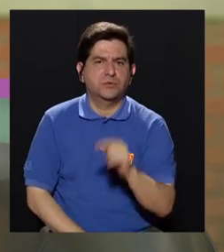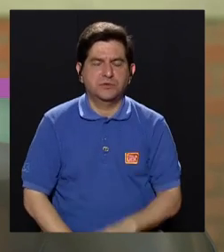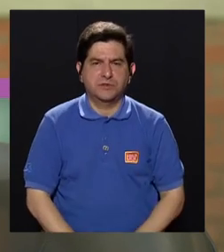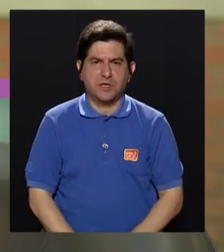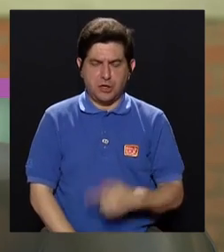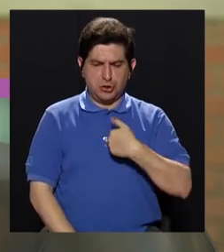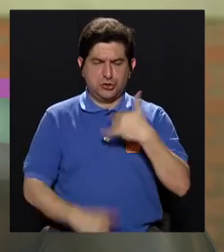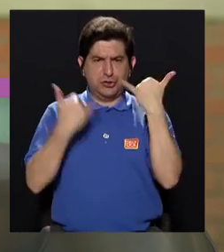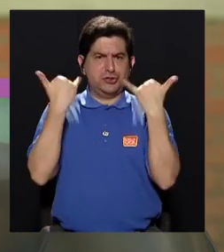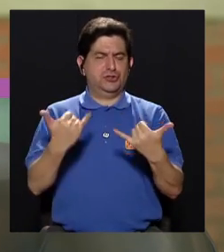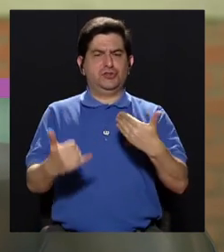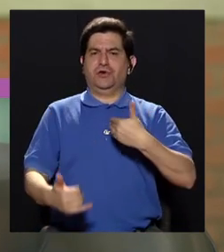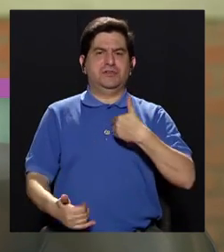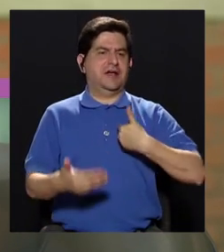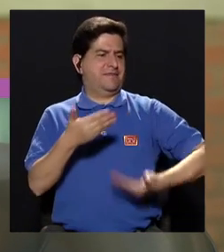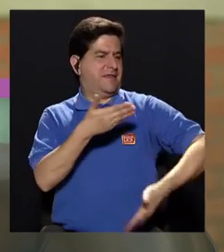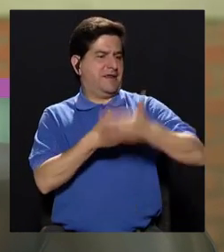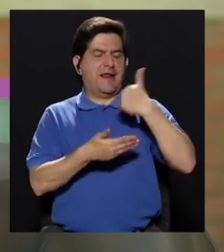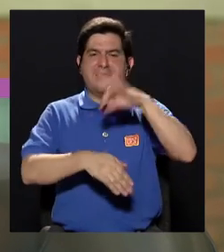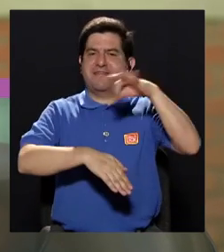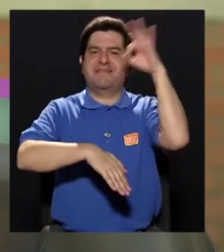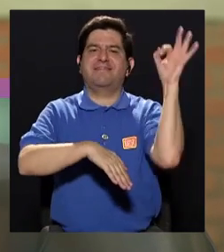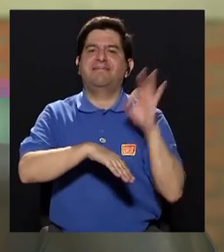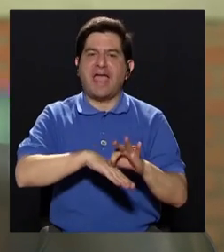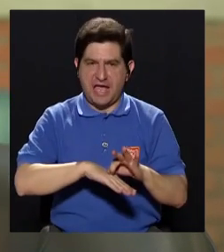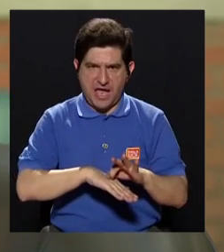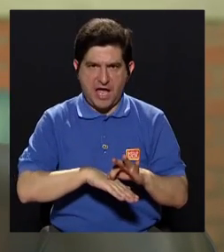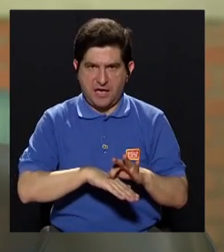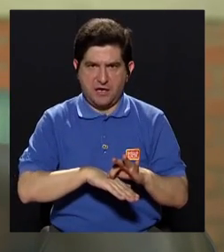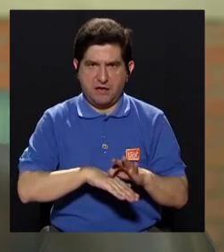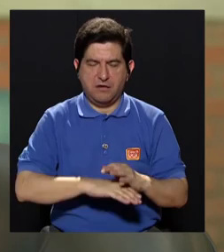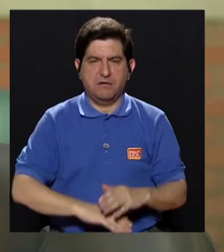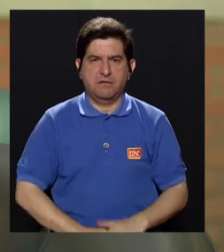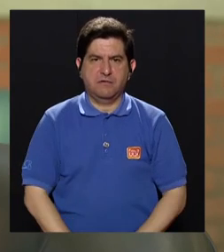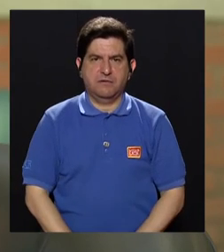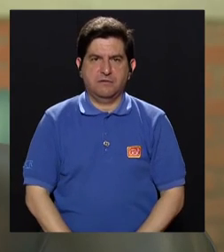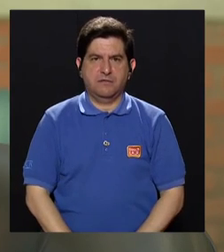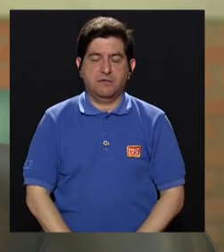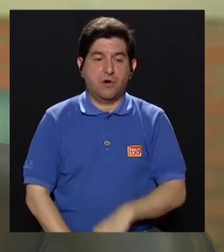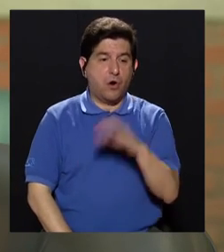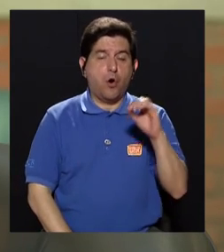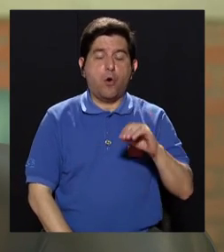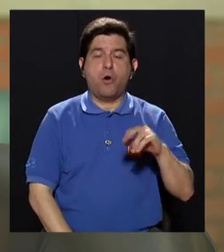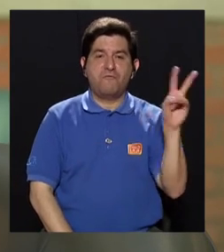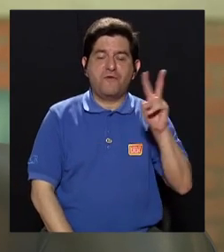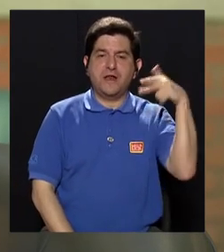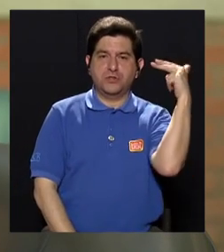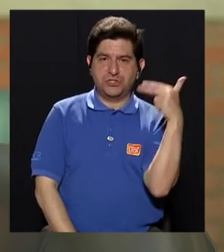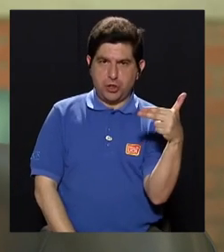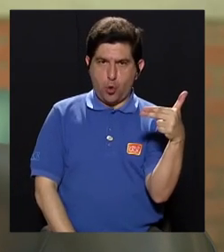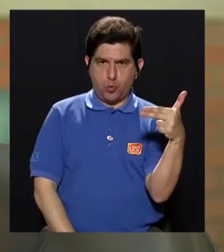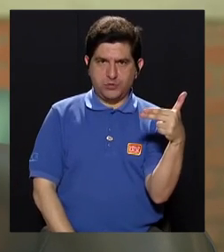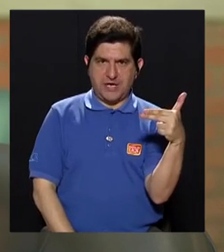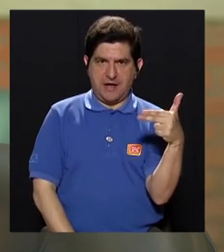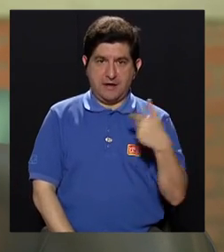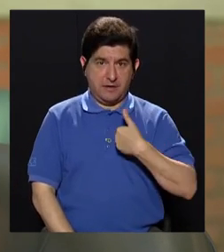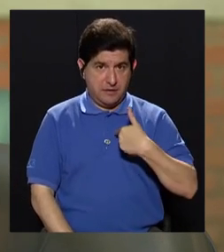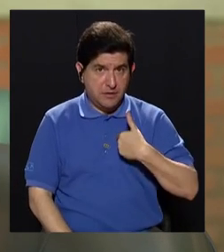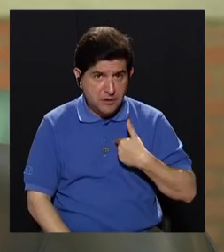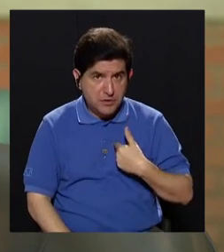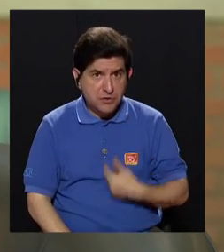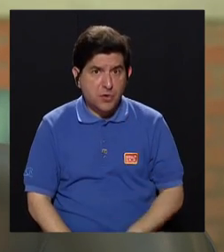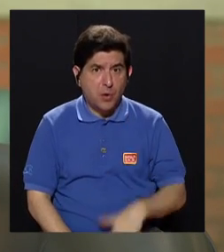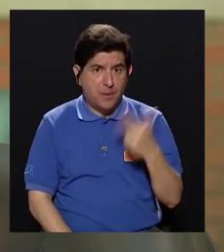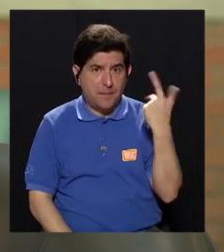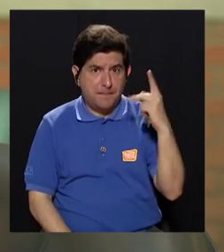preguntarle si ya yo tuve, por ejemplo, dengue o chikungunya, ¿yo tengo desarrollo